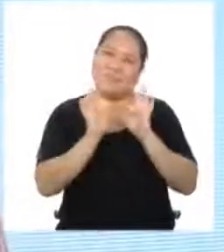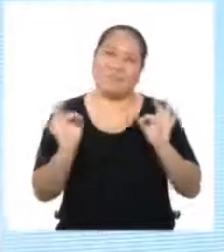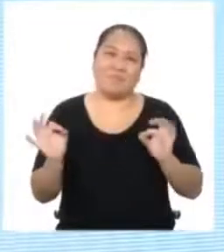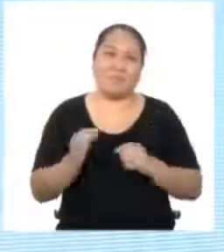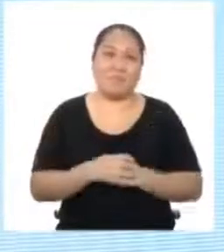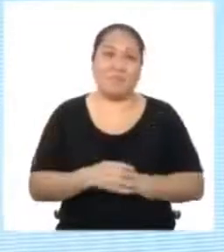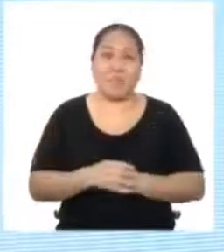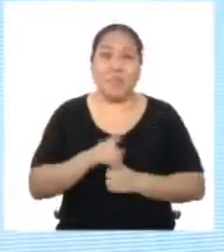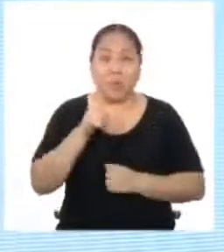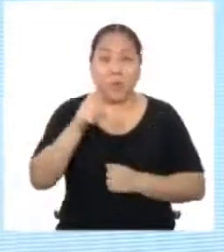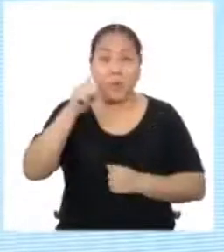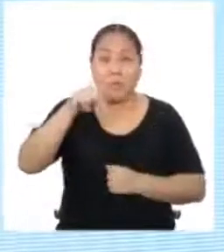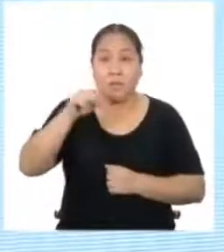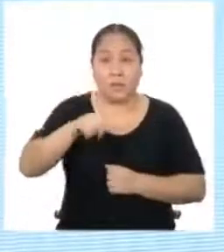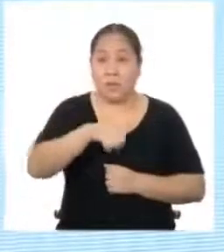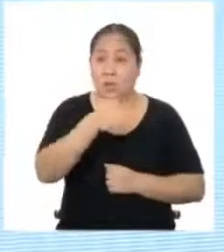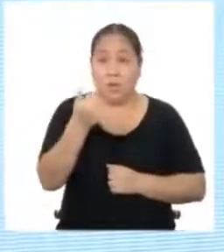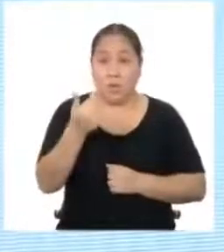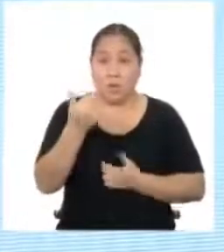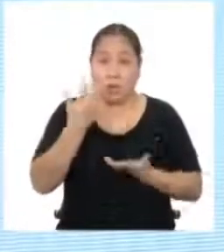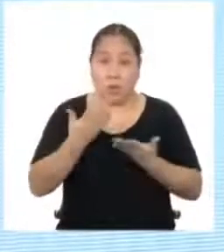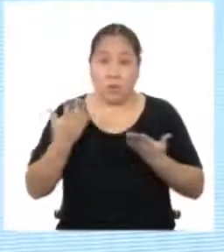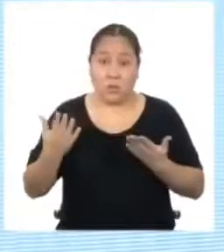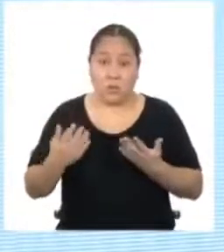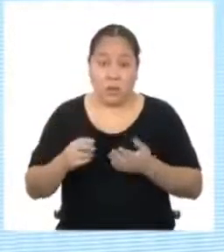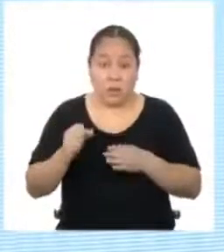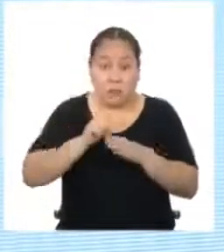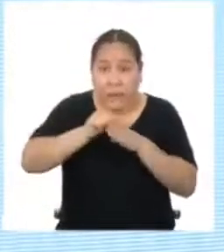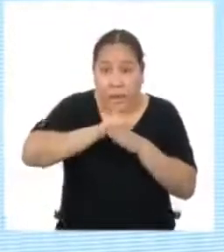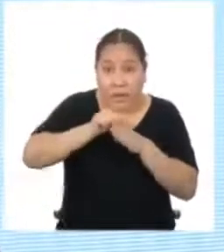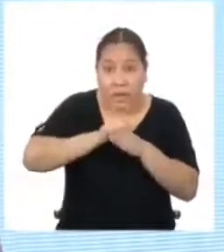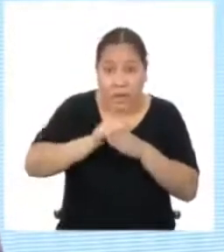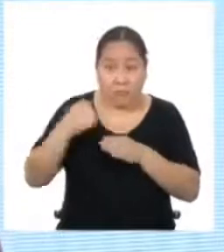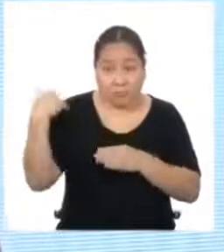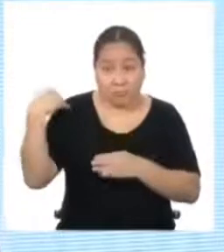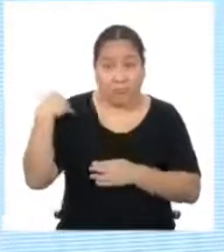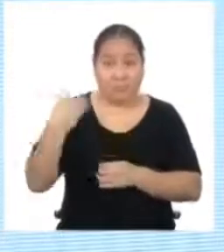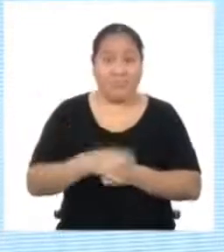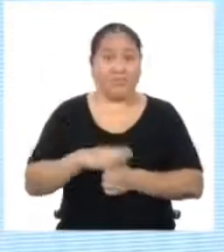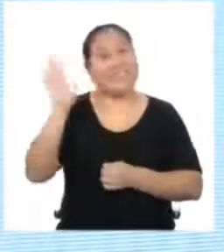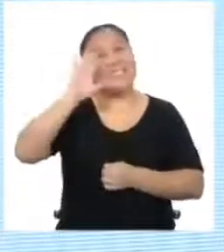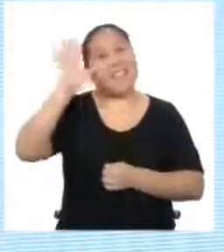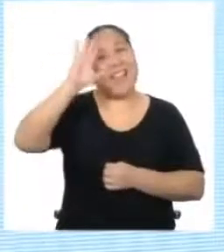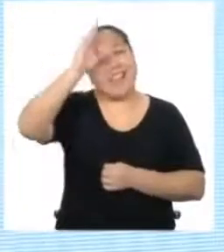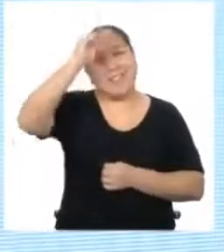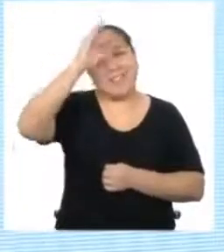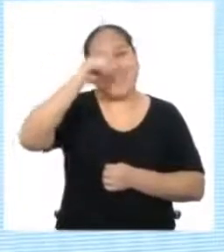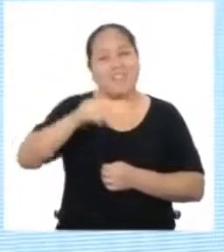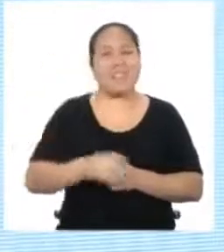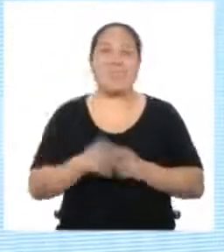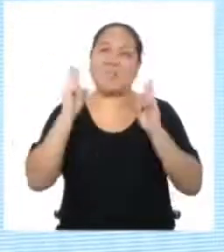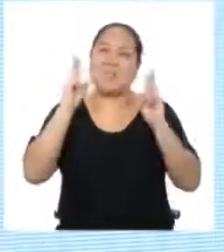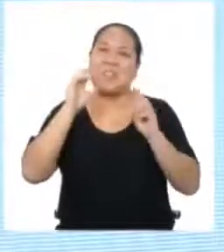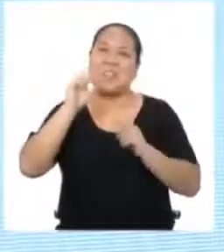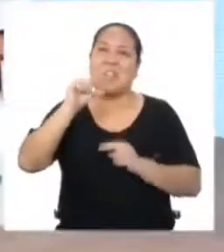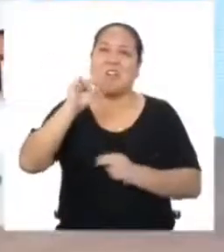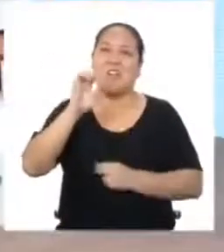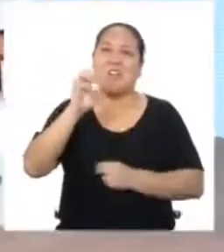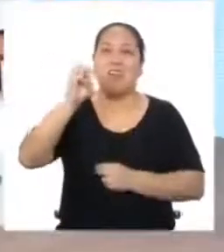más bien, si necesitas ayuda para repasar, no dudes en llamarme ¡Chao, chicas y chicos! ¡Suerte con geometría!